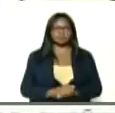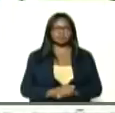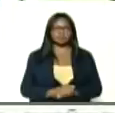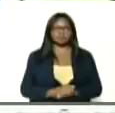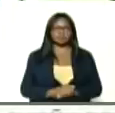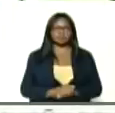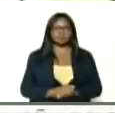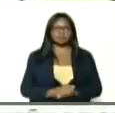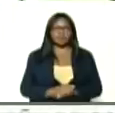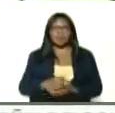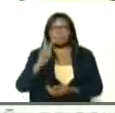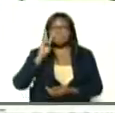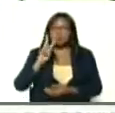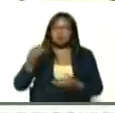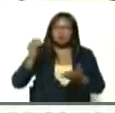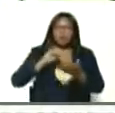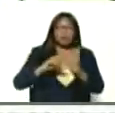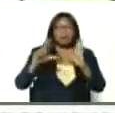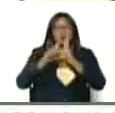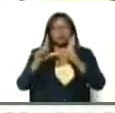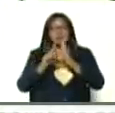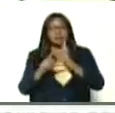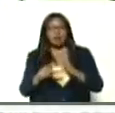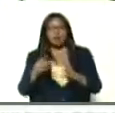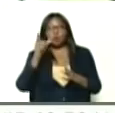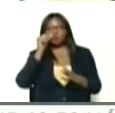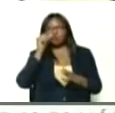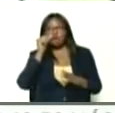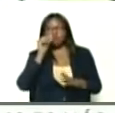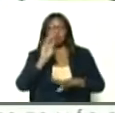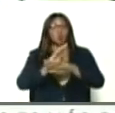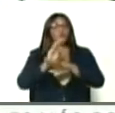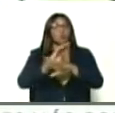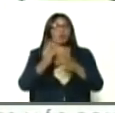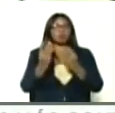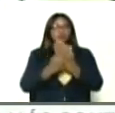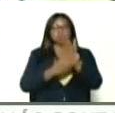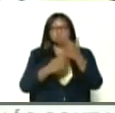de ver a los muchachos, otra vez en los liceos, con sus medidas de bioseguridad,